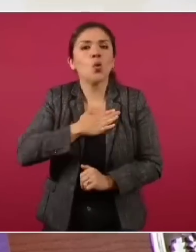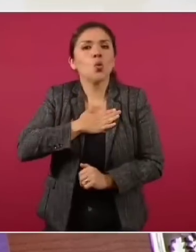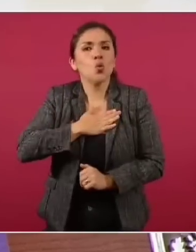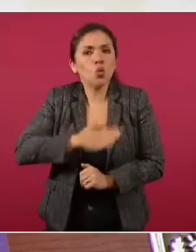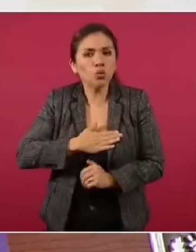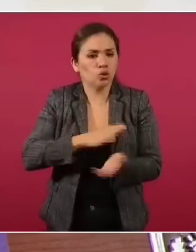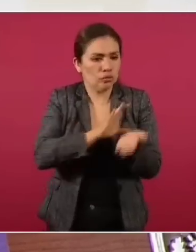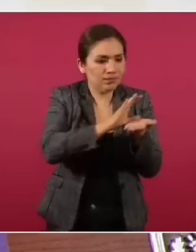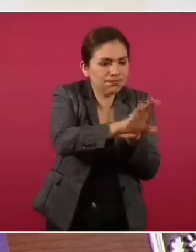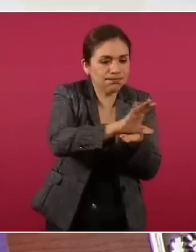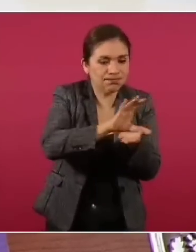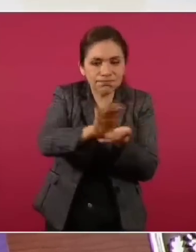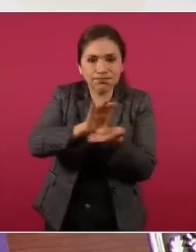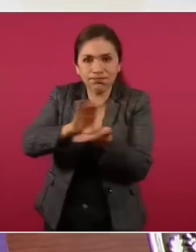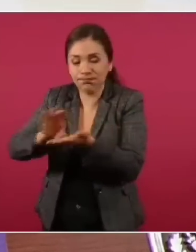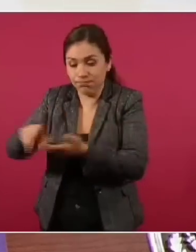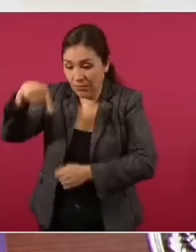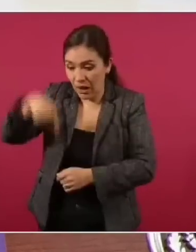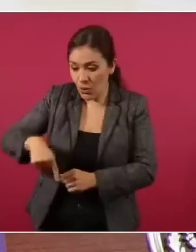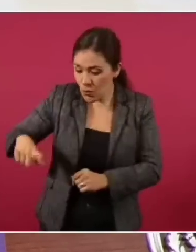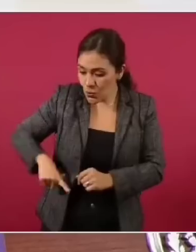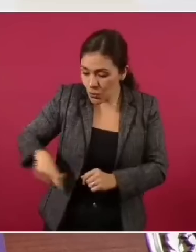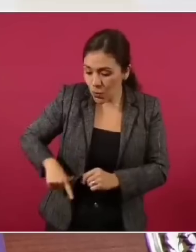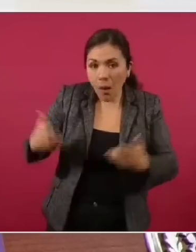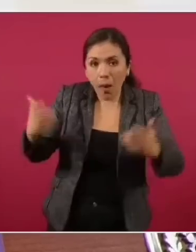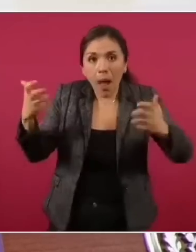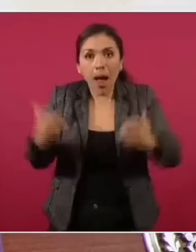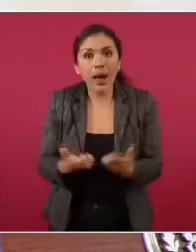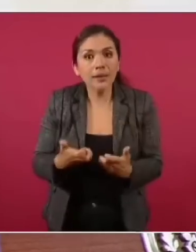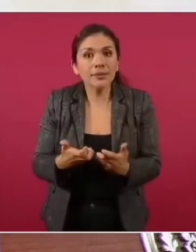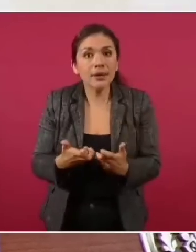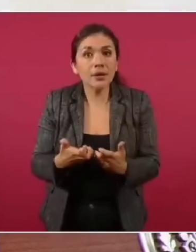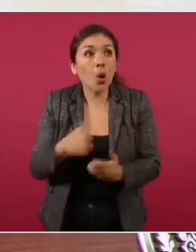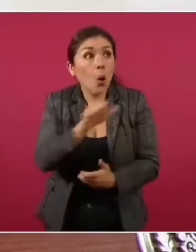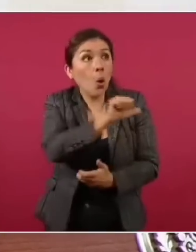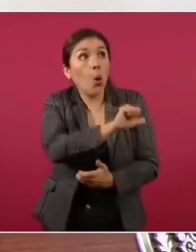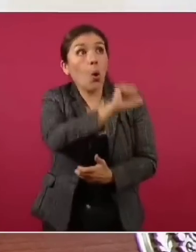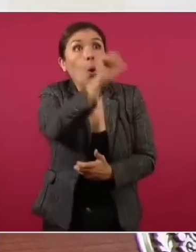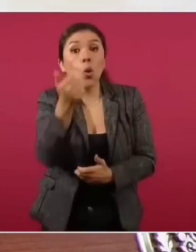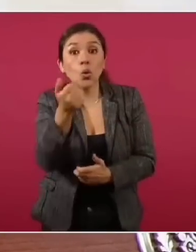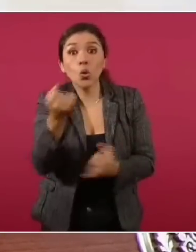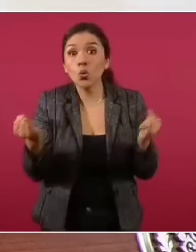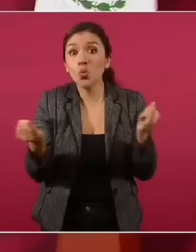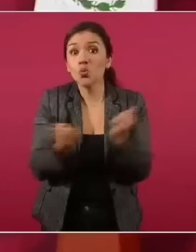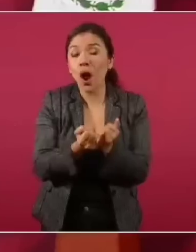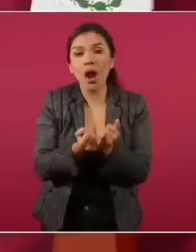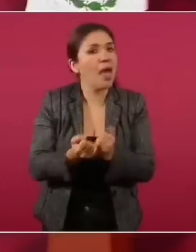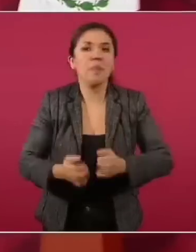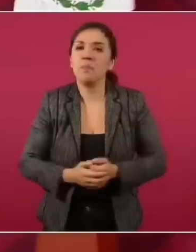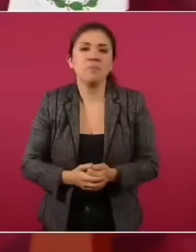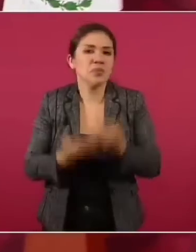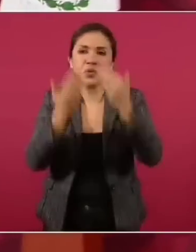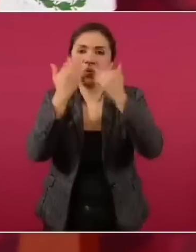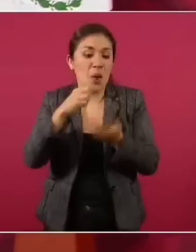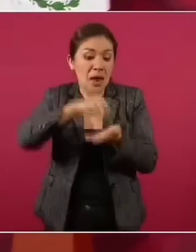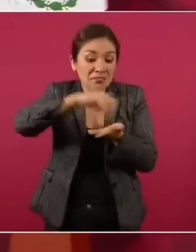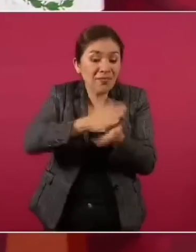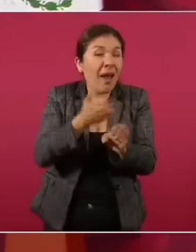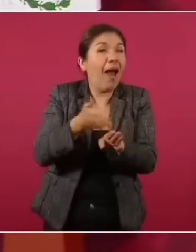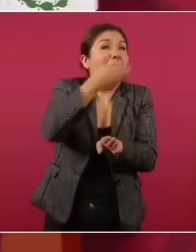del gobierno nuestro no tiene antecedentes.